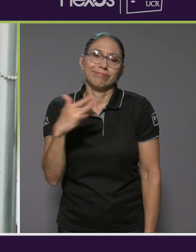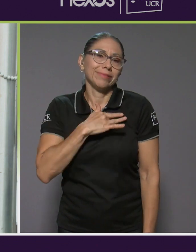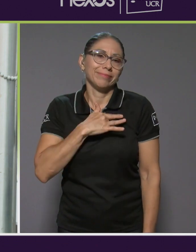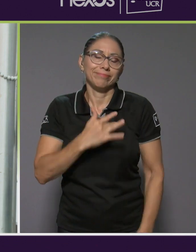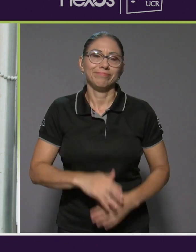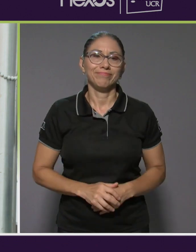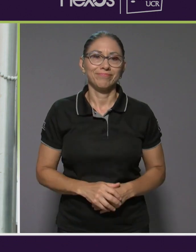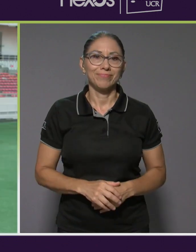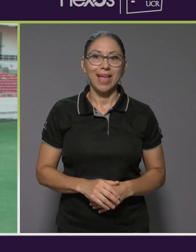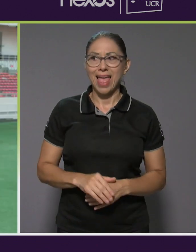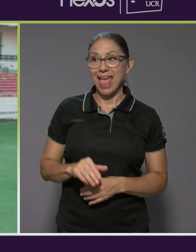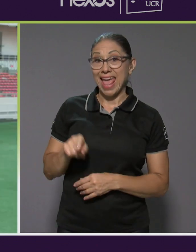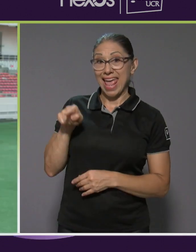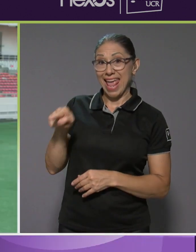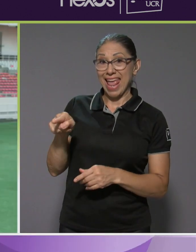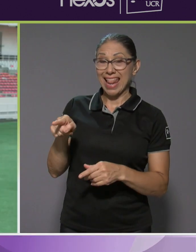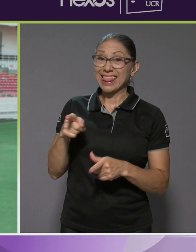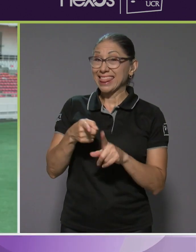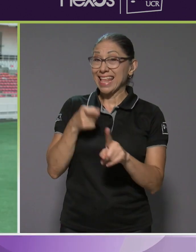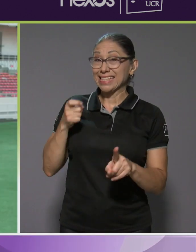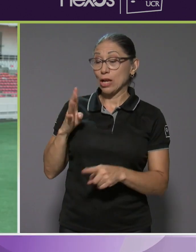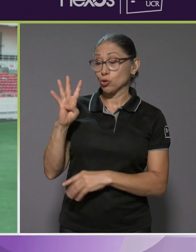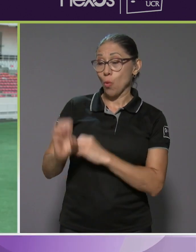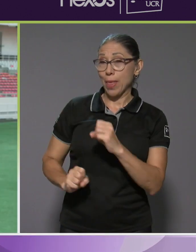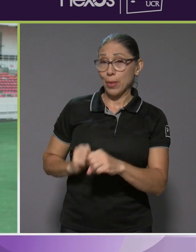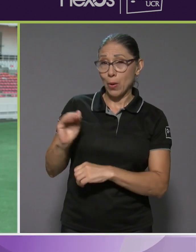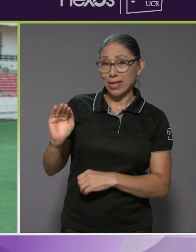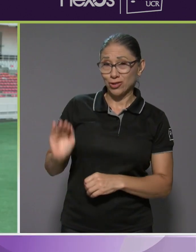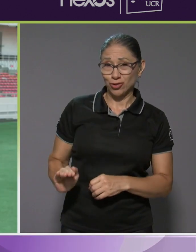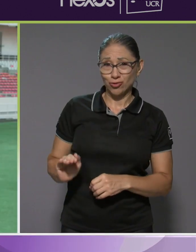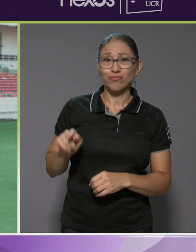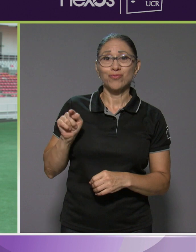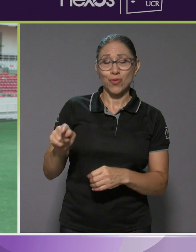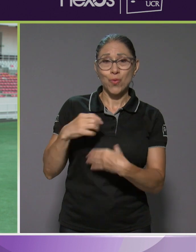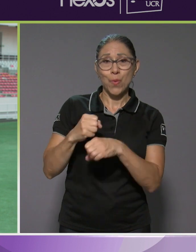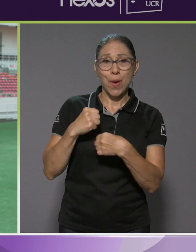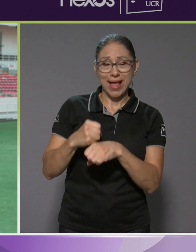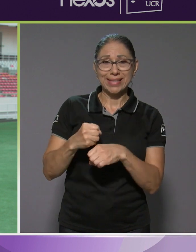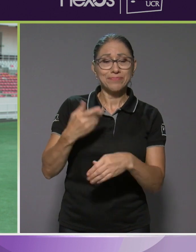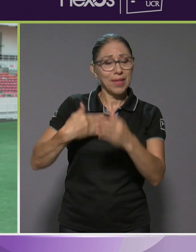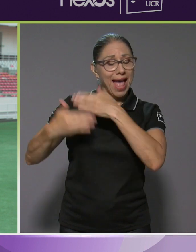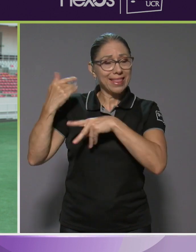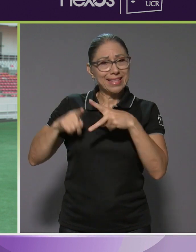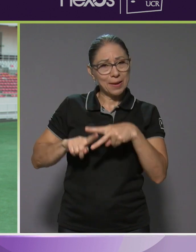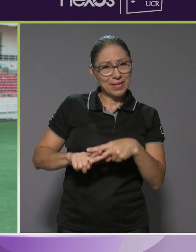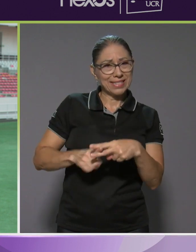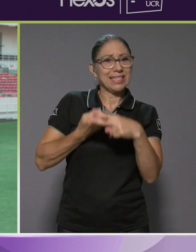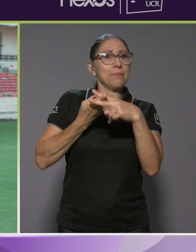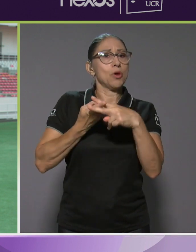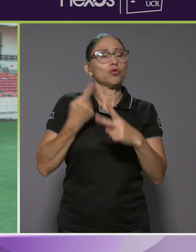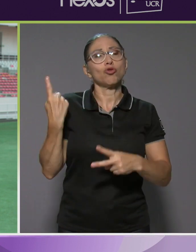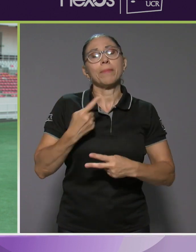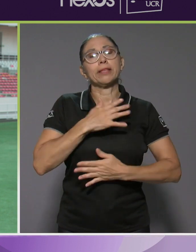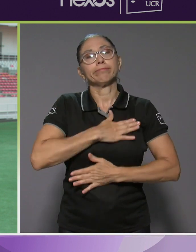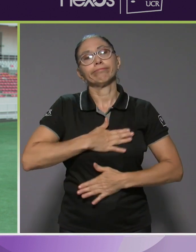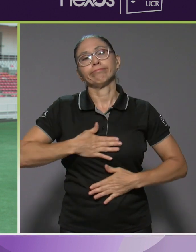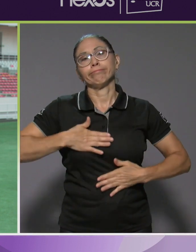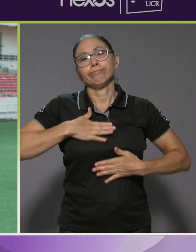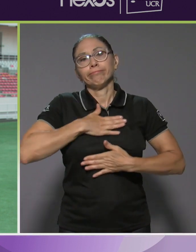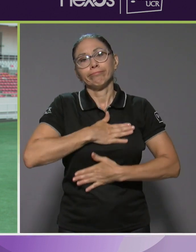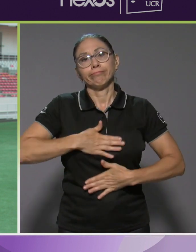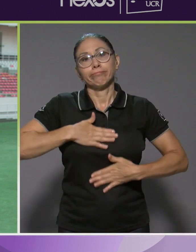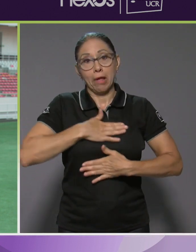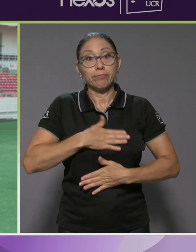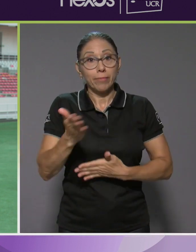Dani corre desde los cuatro años, entonces al principio era totalmente recreativo y en ese andar recreativo era algo